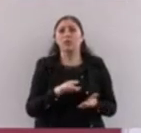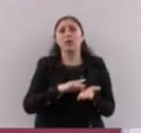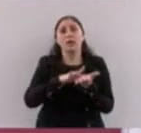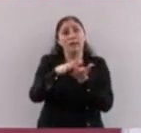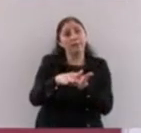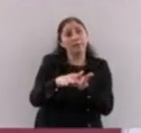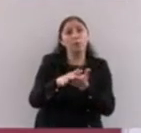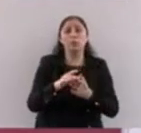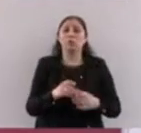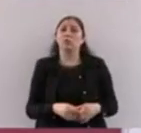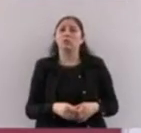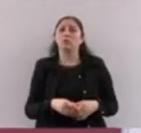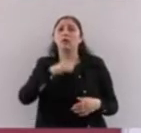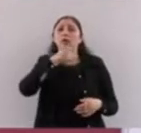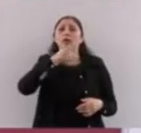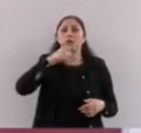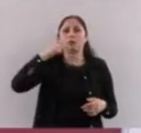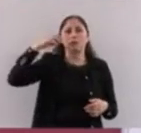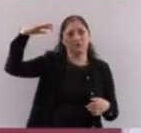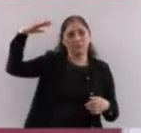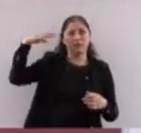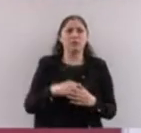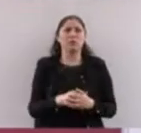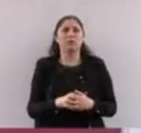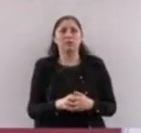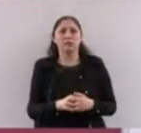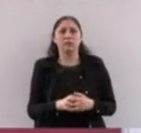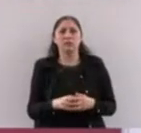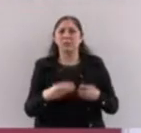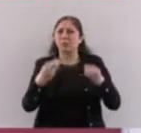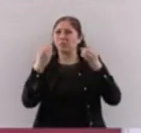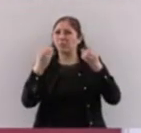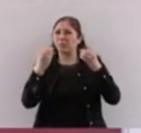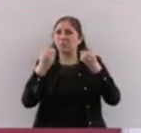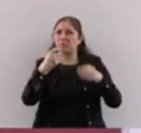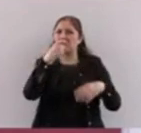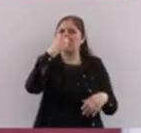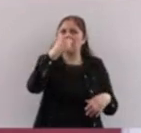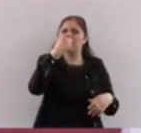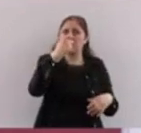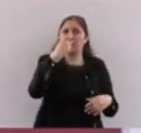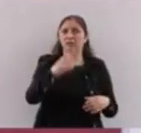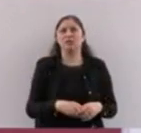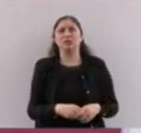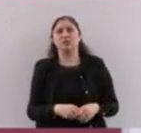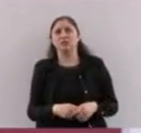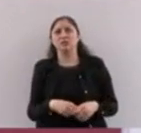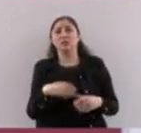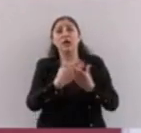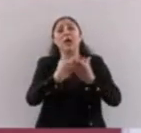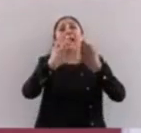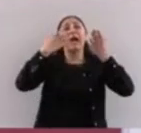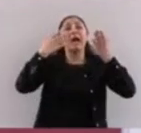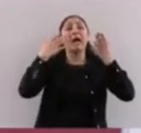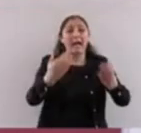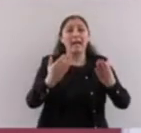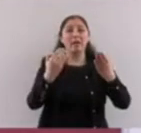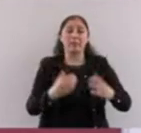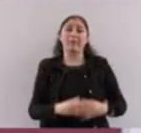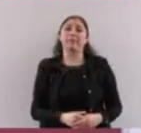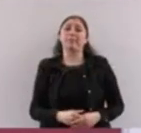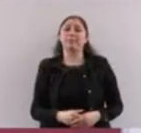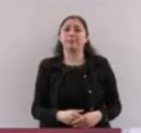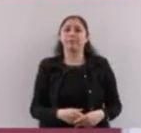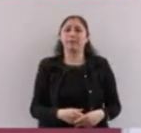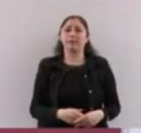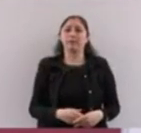más o menos 40 mil millones de pesos. Este año tenemos 339 mil